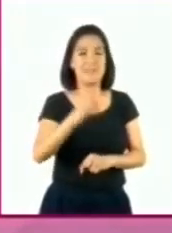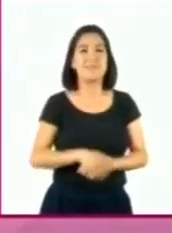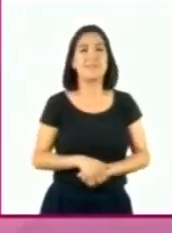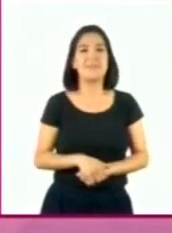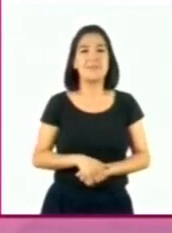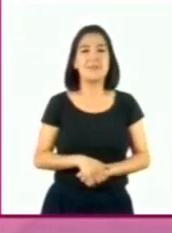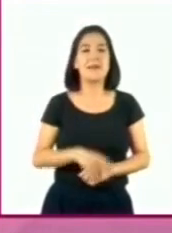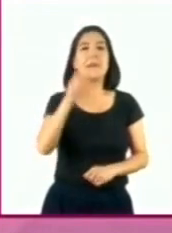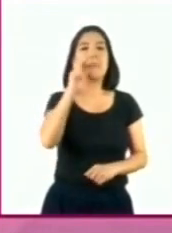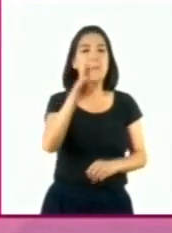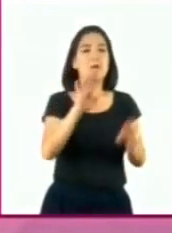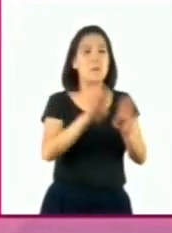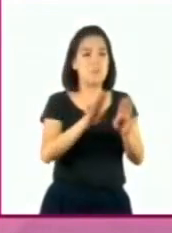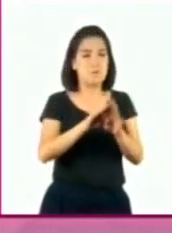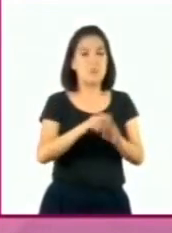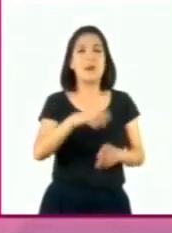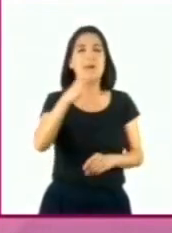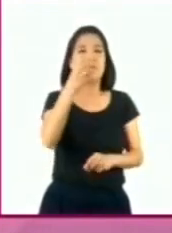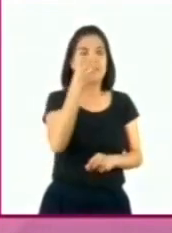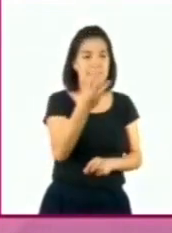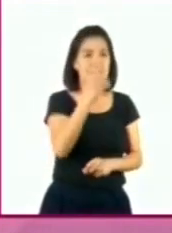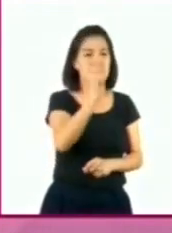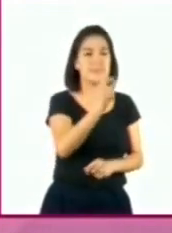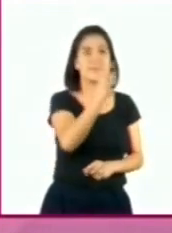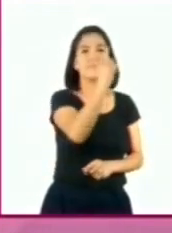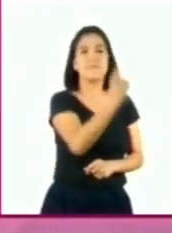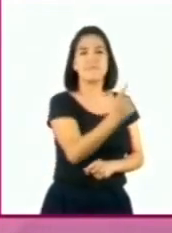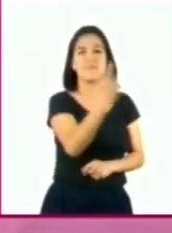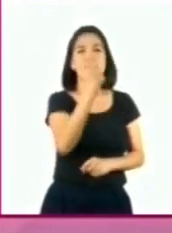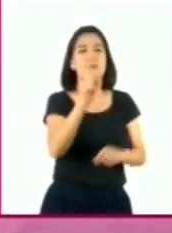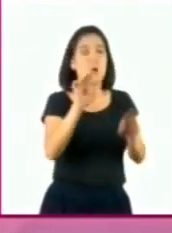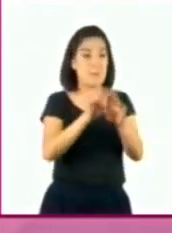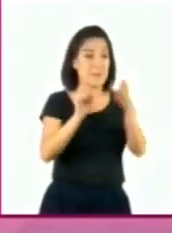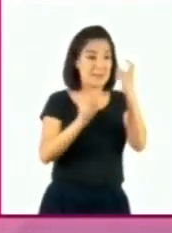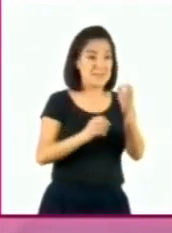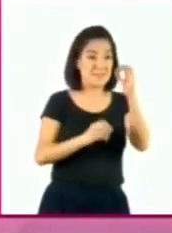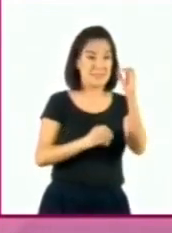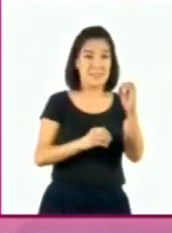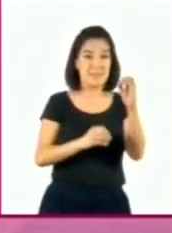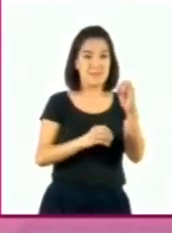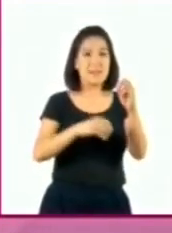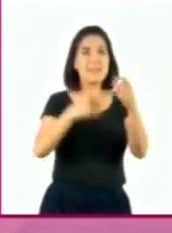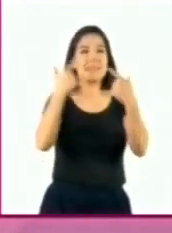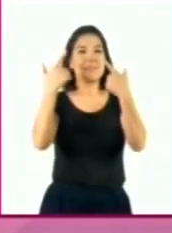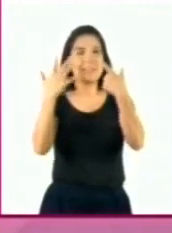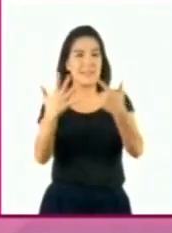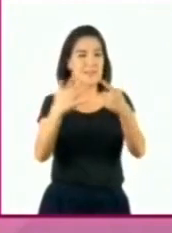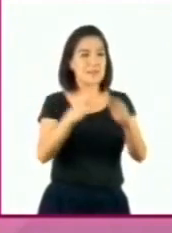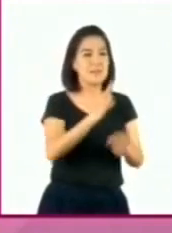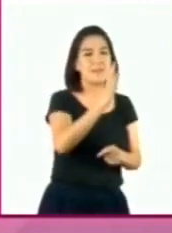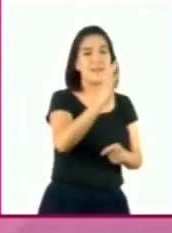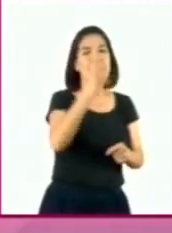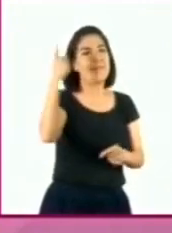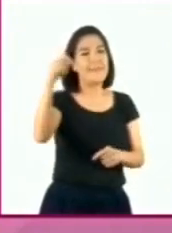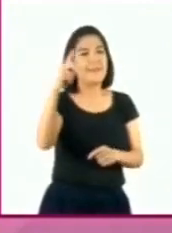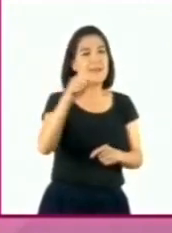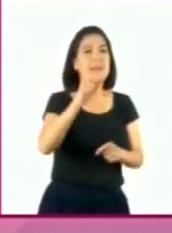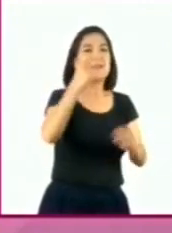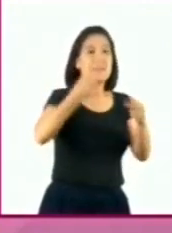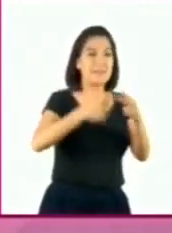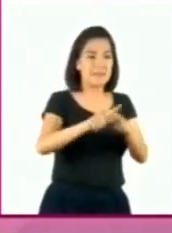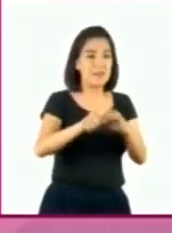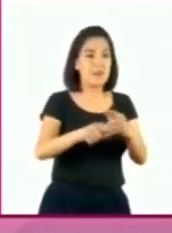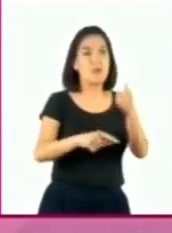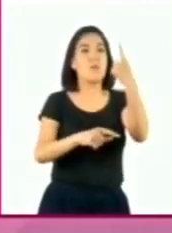ubicar siete décimos en la recta, nos vamos a mover a partir del cero siete posiciones a la derecha, empezando con